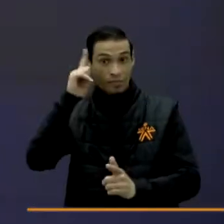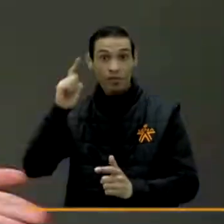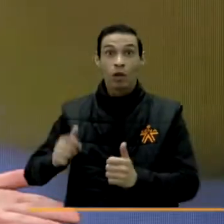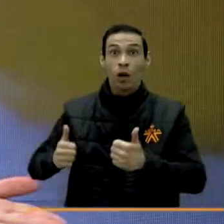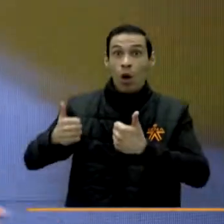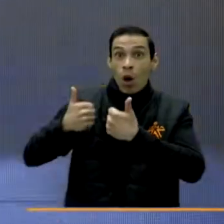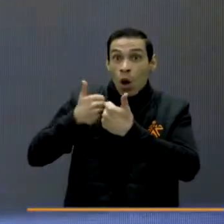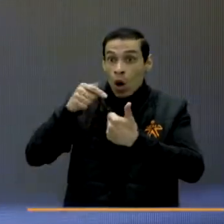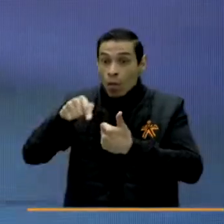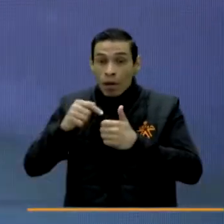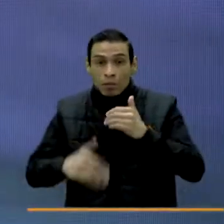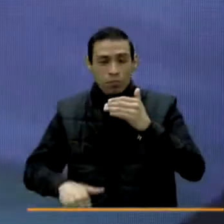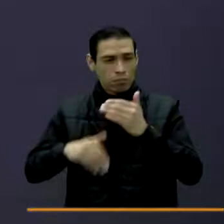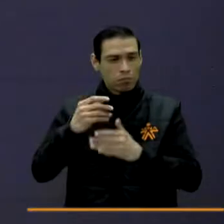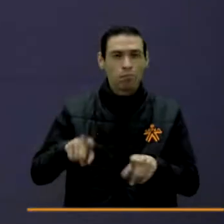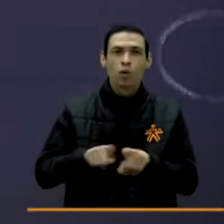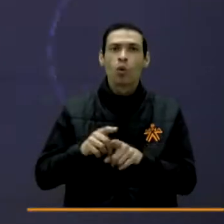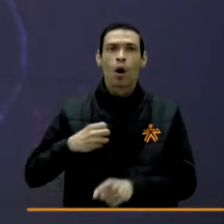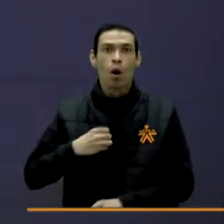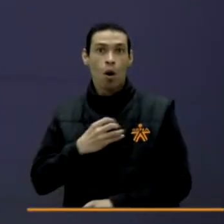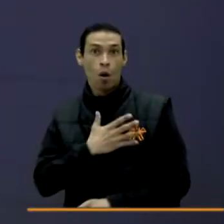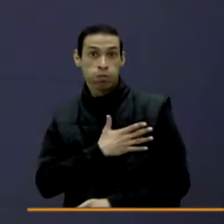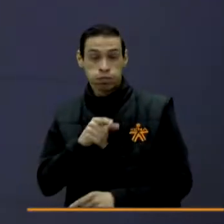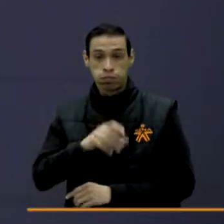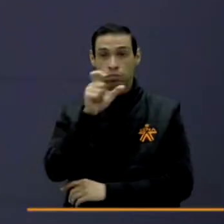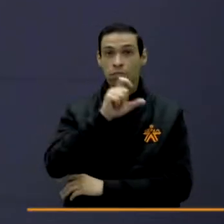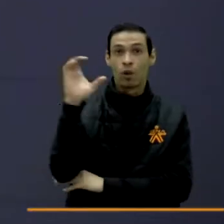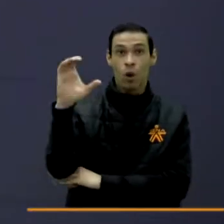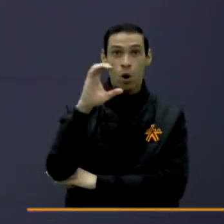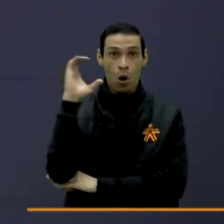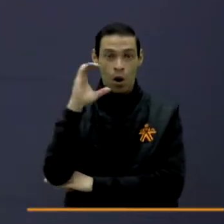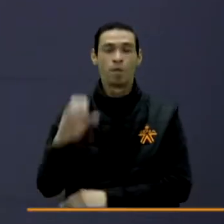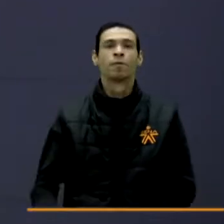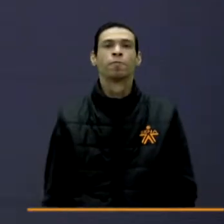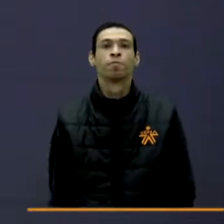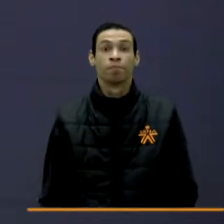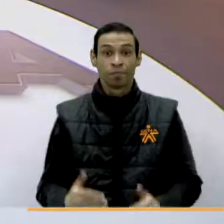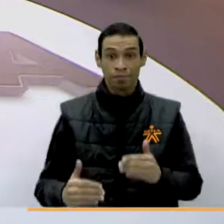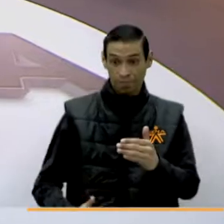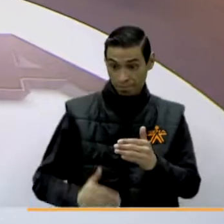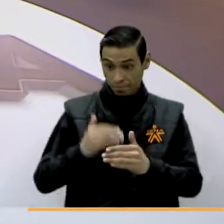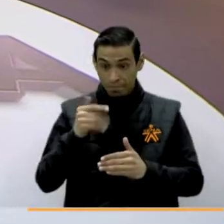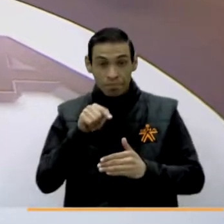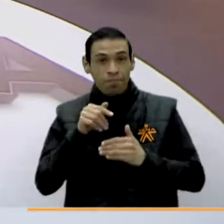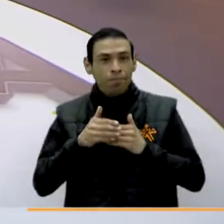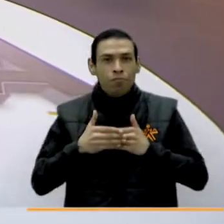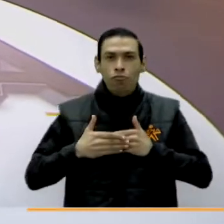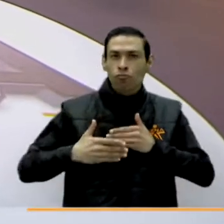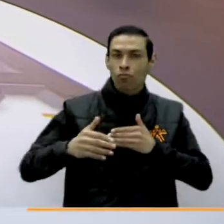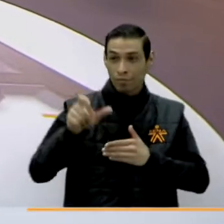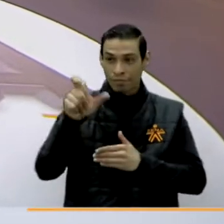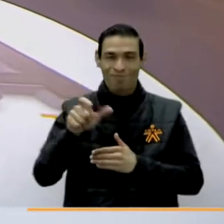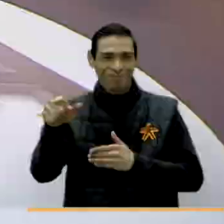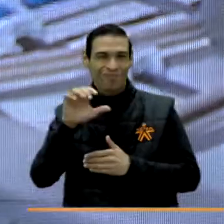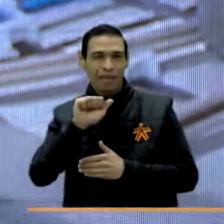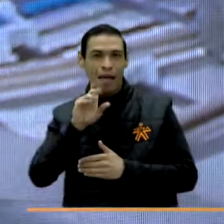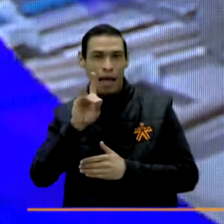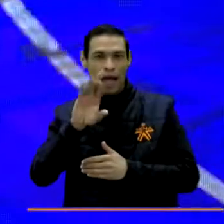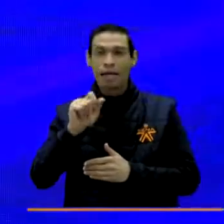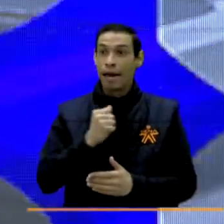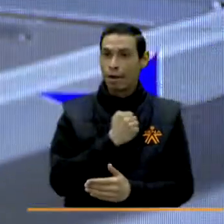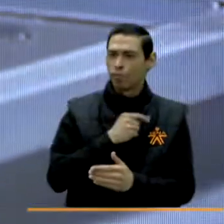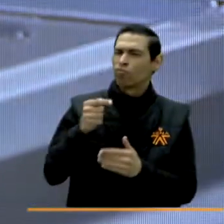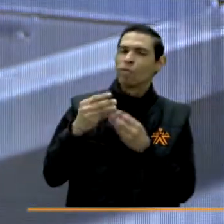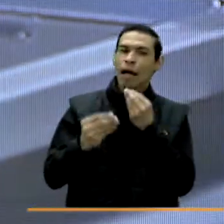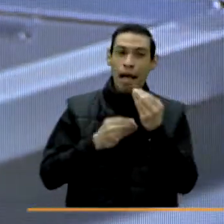Convenios como este son los que generan grandes oportunidades a los colombianos. Y continuamos con nuestra invitada. Adriana, cuéntanos a través